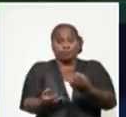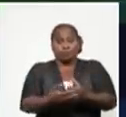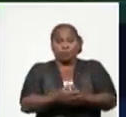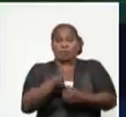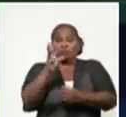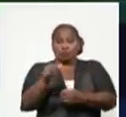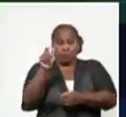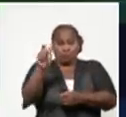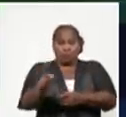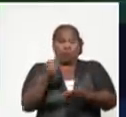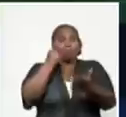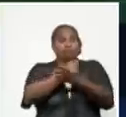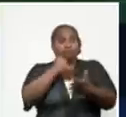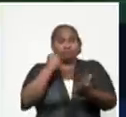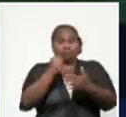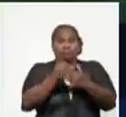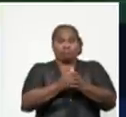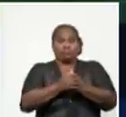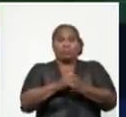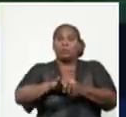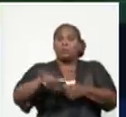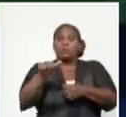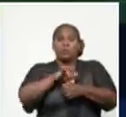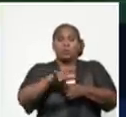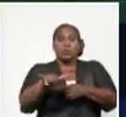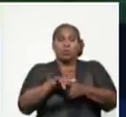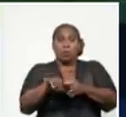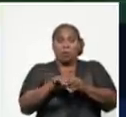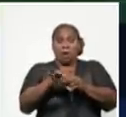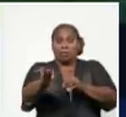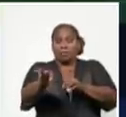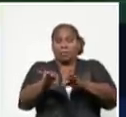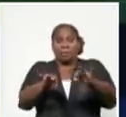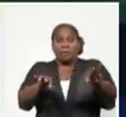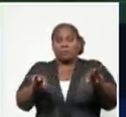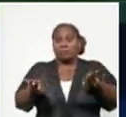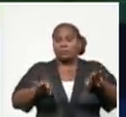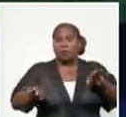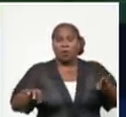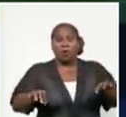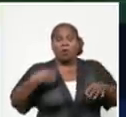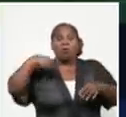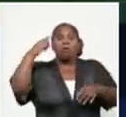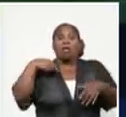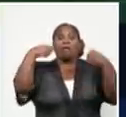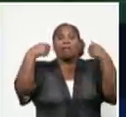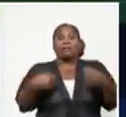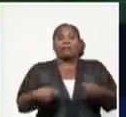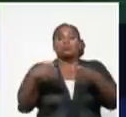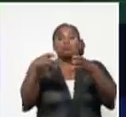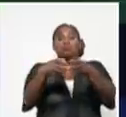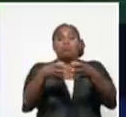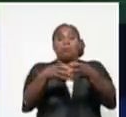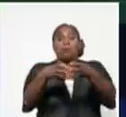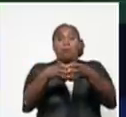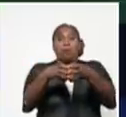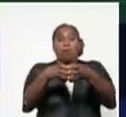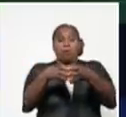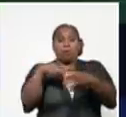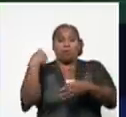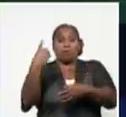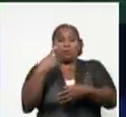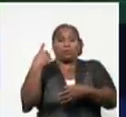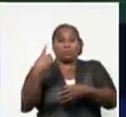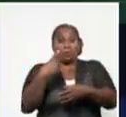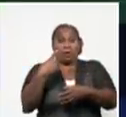casos confirmados, así como por la dispersión, se decidió ayer en el Grupo Temporal Nacional, el Grupo Temporal de